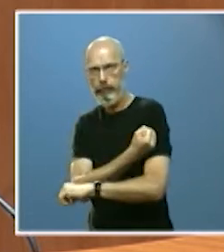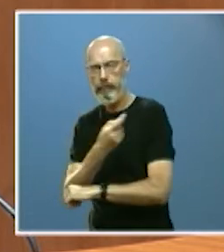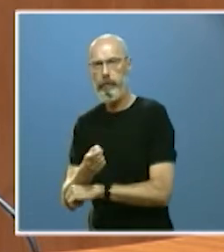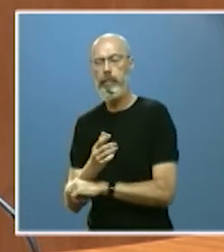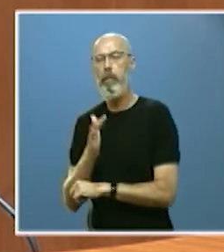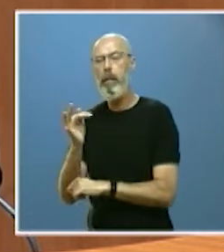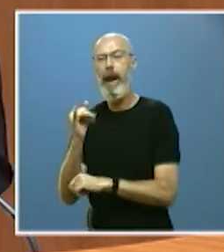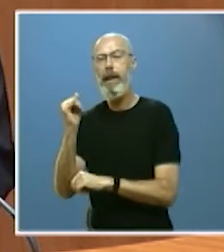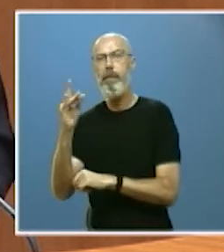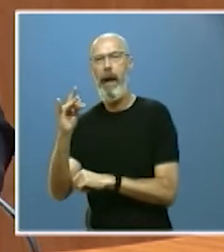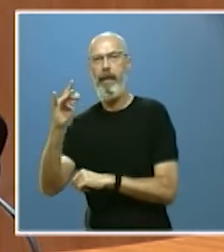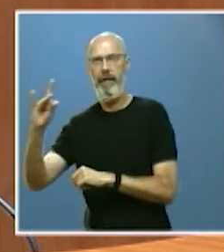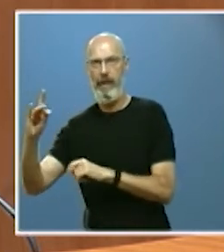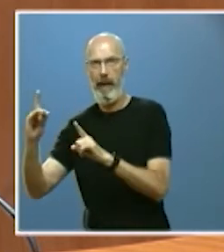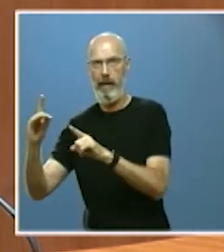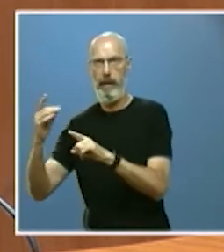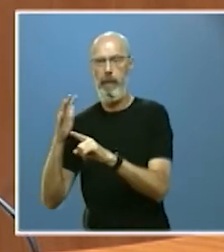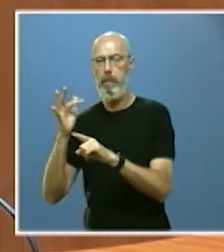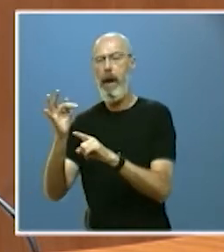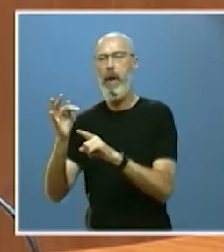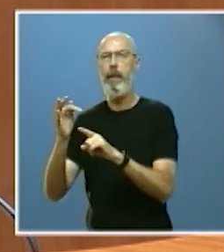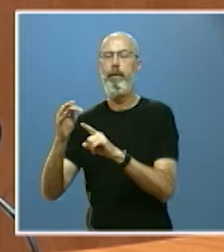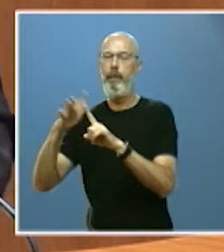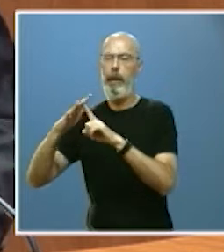también facturación al sector empresarial